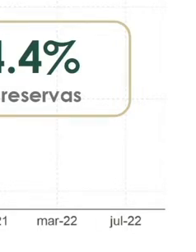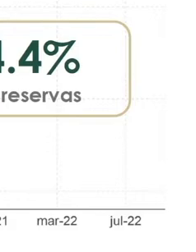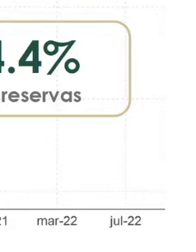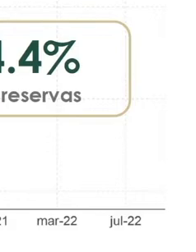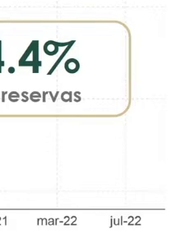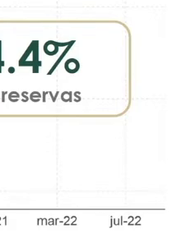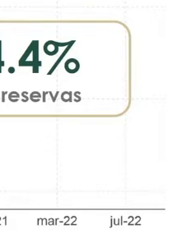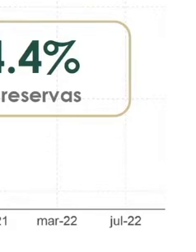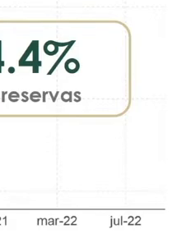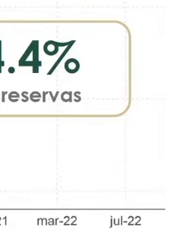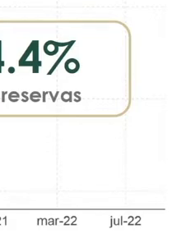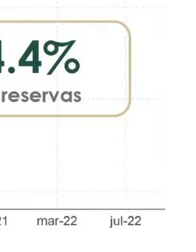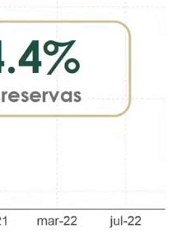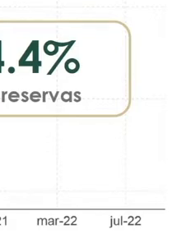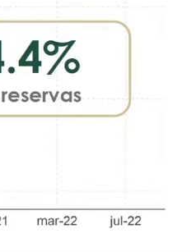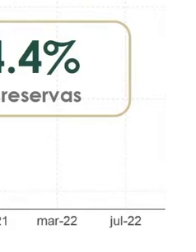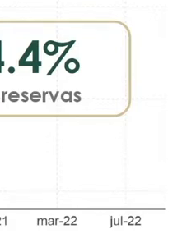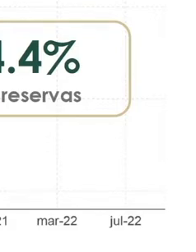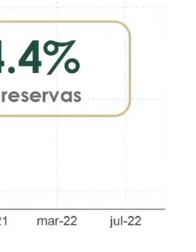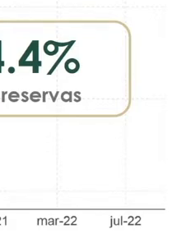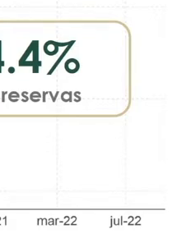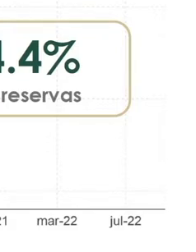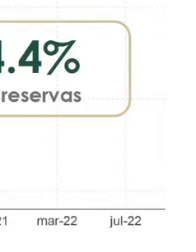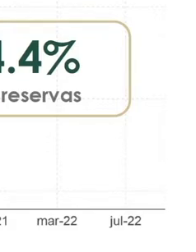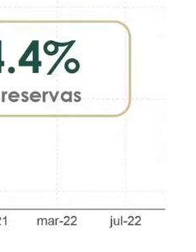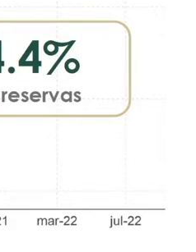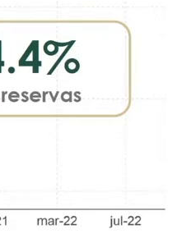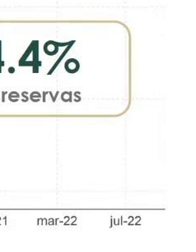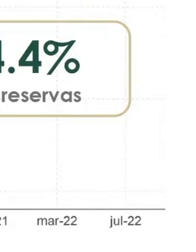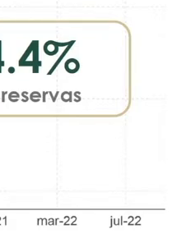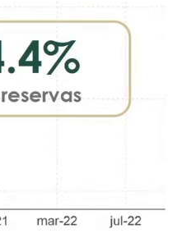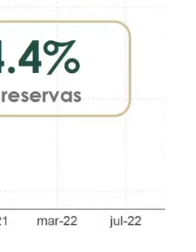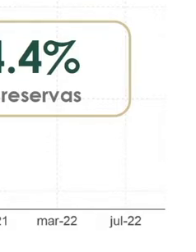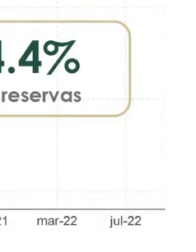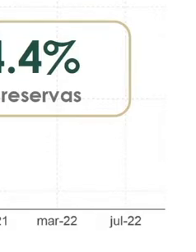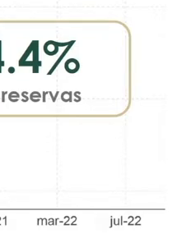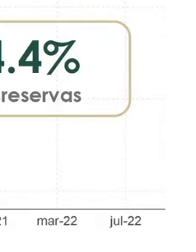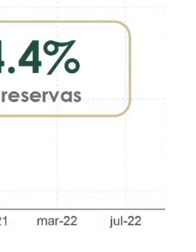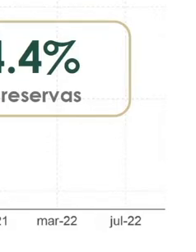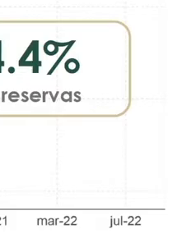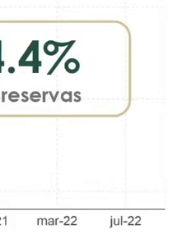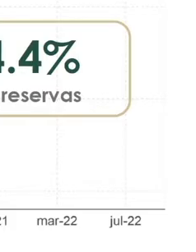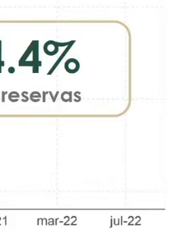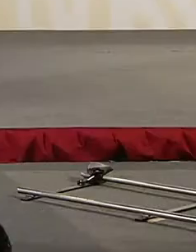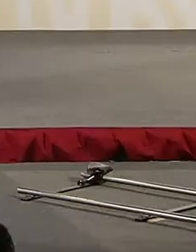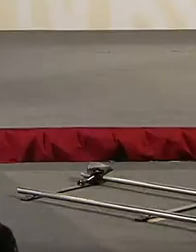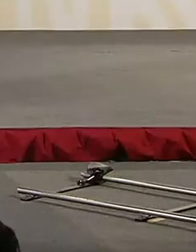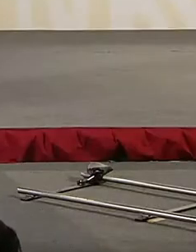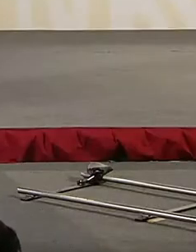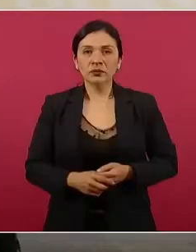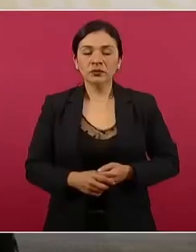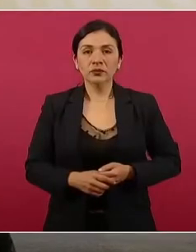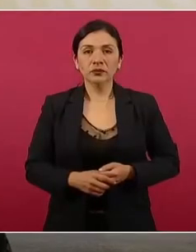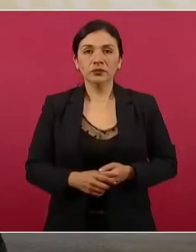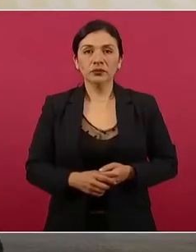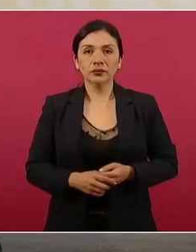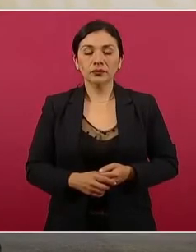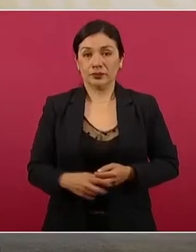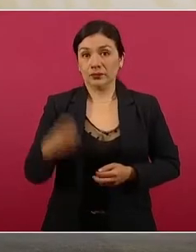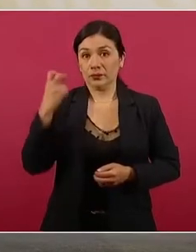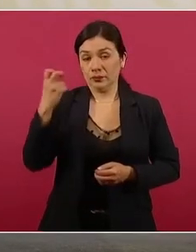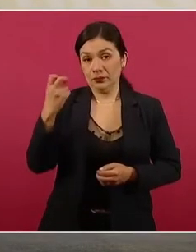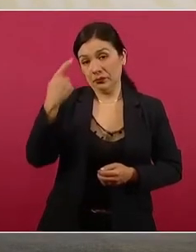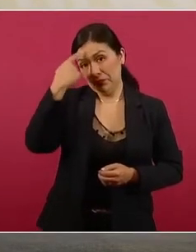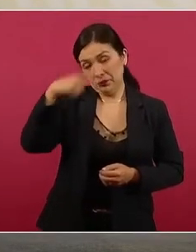200 mil, 198 mil 742 millones de dólares de reserva.